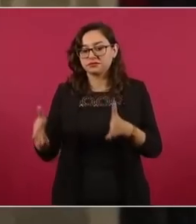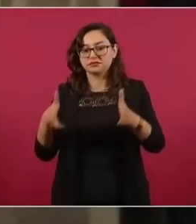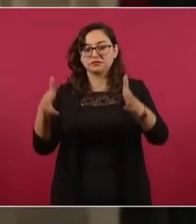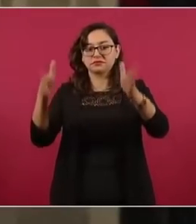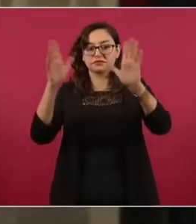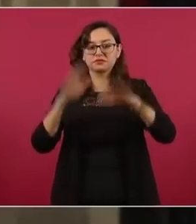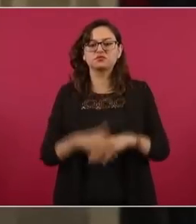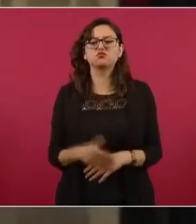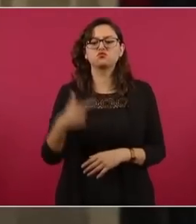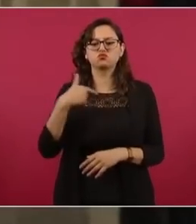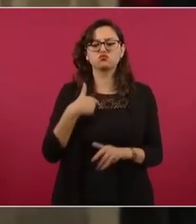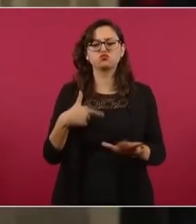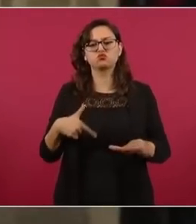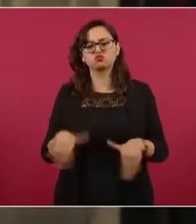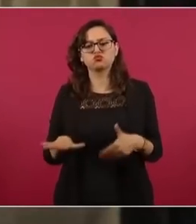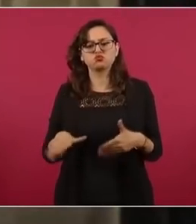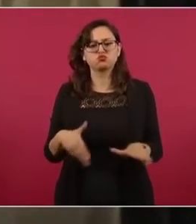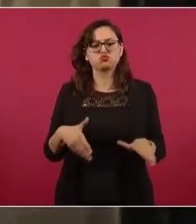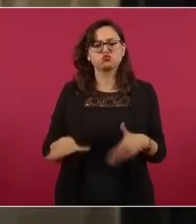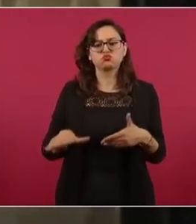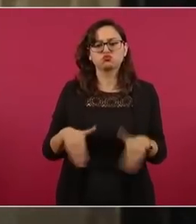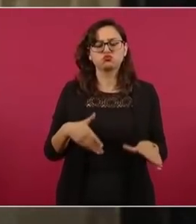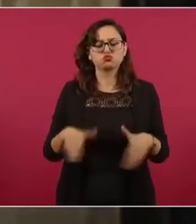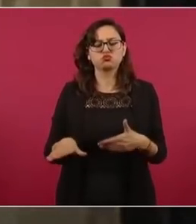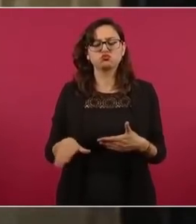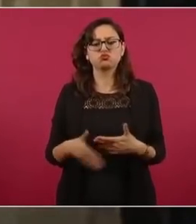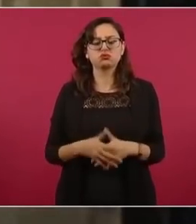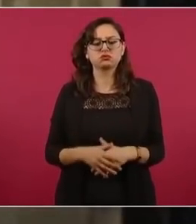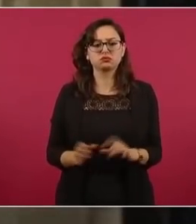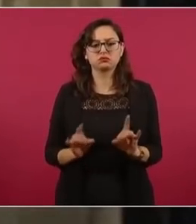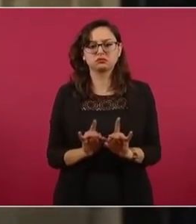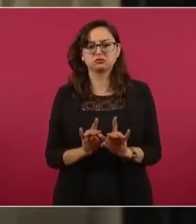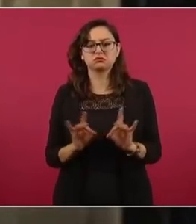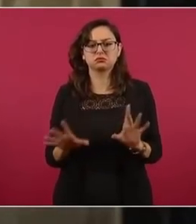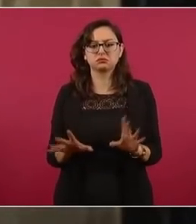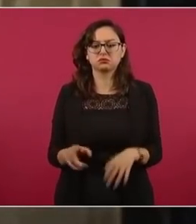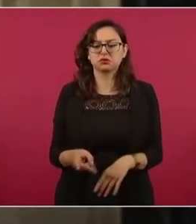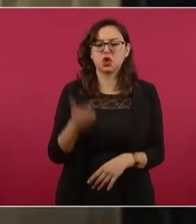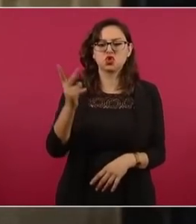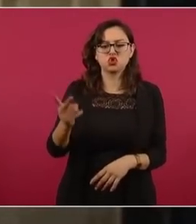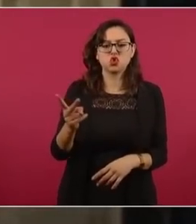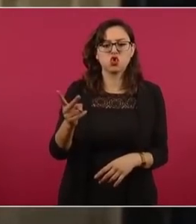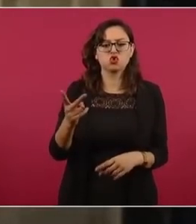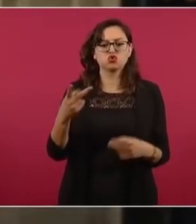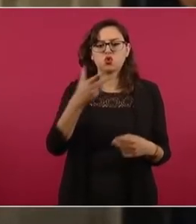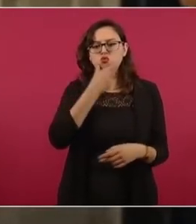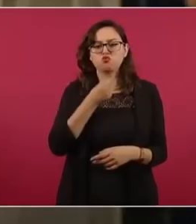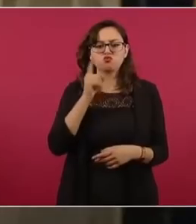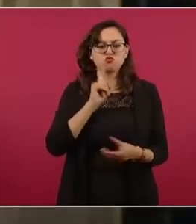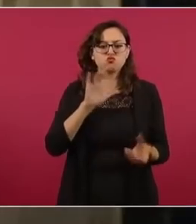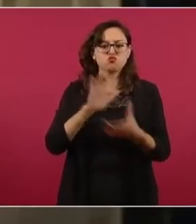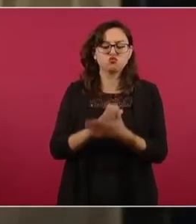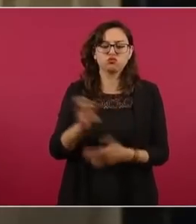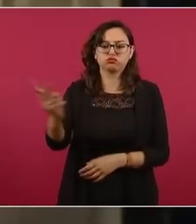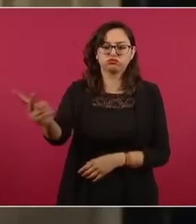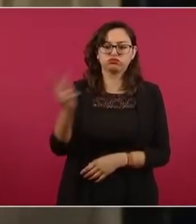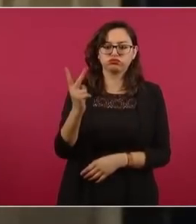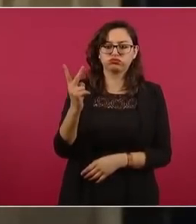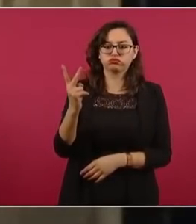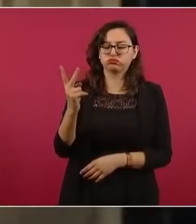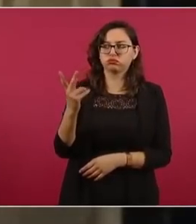COVID, llegó un matrimonio diciendo, oiga, usted es fulanito de tal, lo hemos visto en la mañanera. Quiero que le pregunte al presidente,